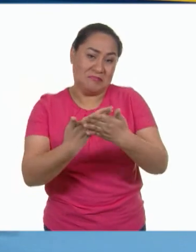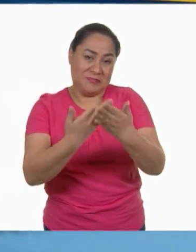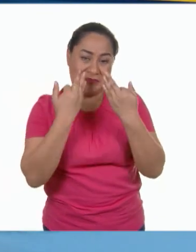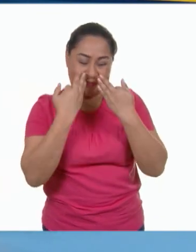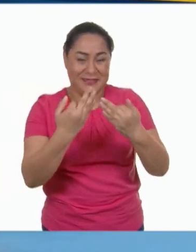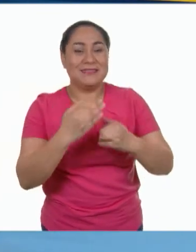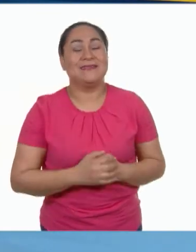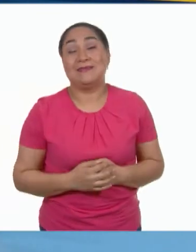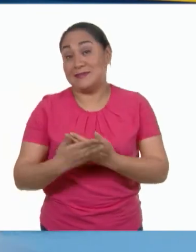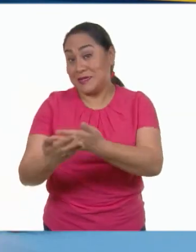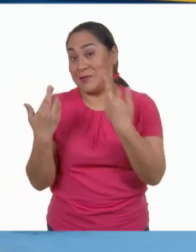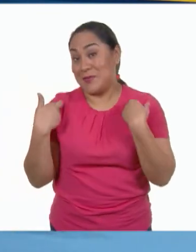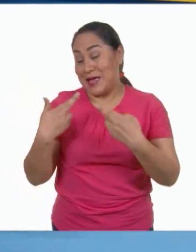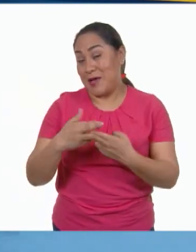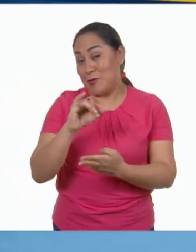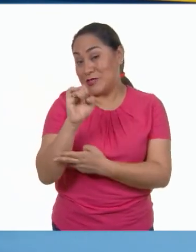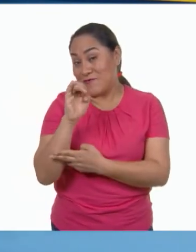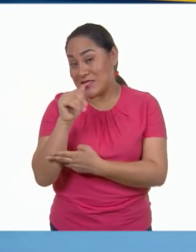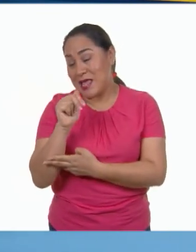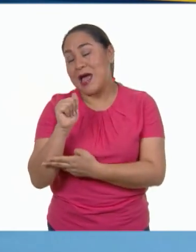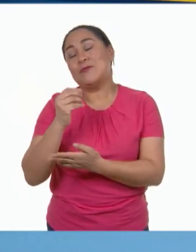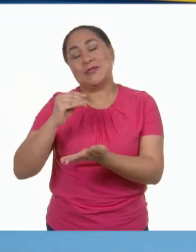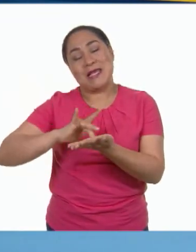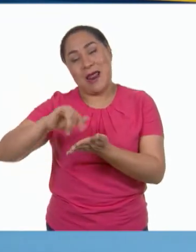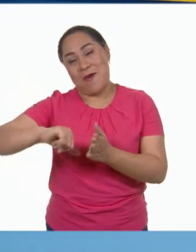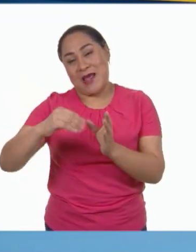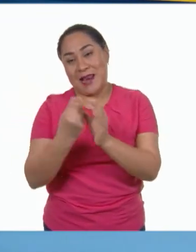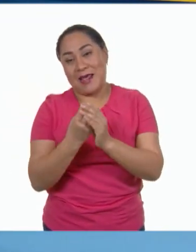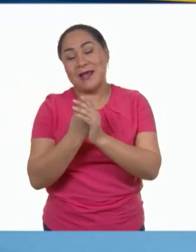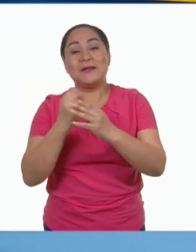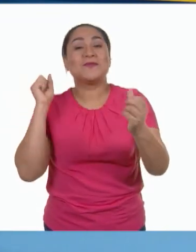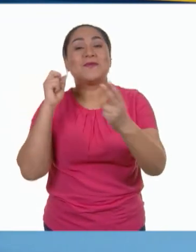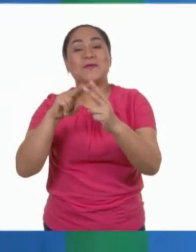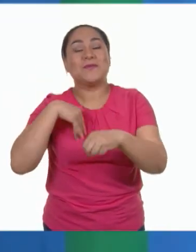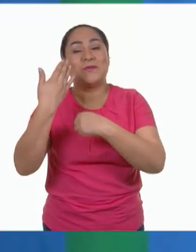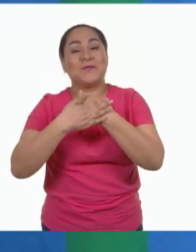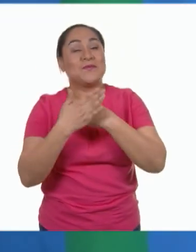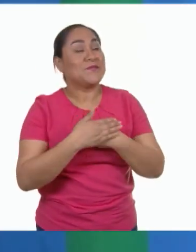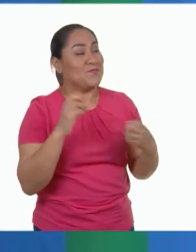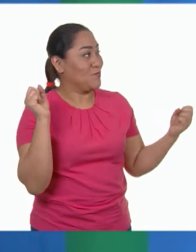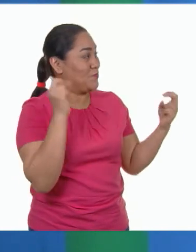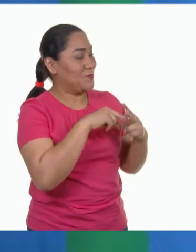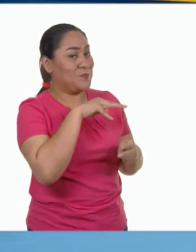Maestra Josefina, muchísimas gracias por esta sesión. Nos vemos en la siguiente clase. Nos vemos, María.